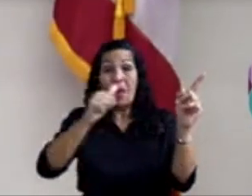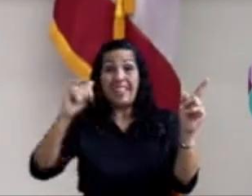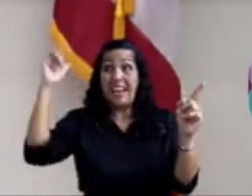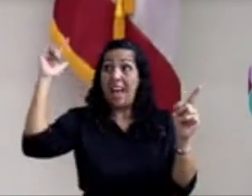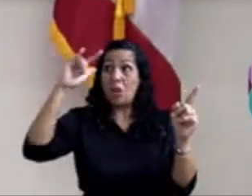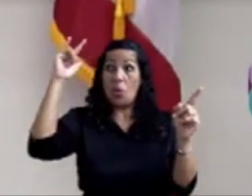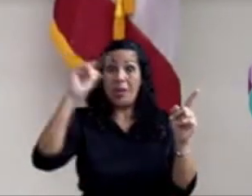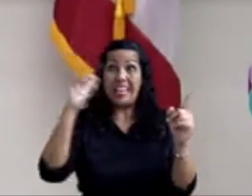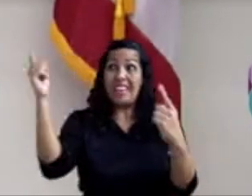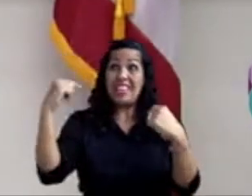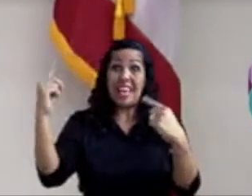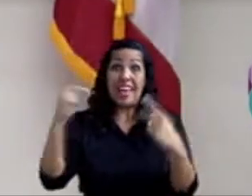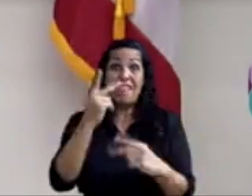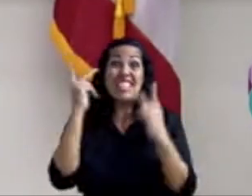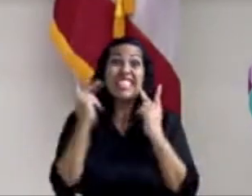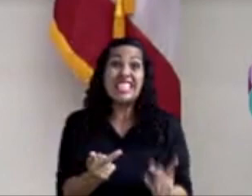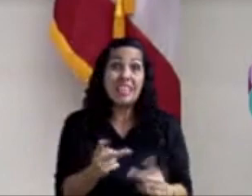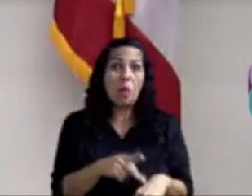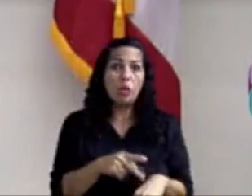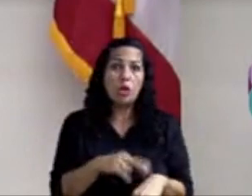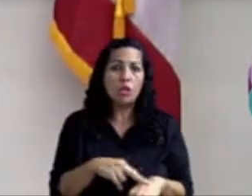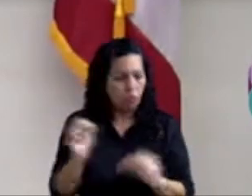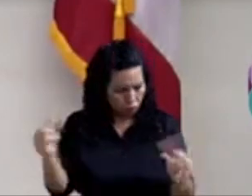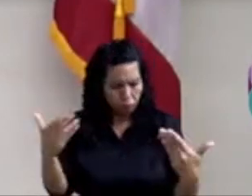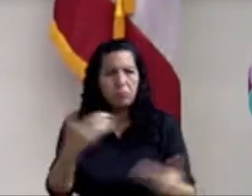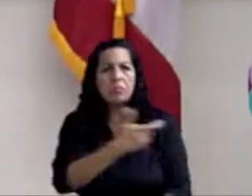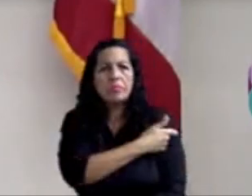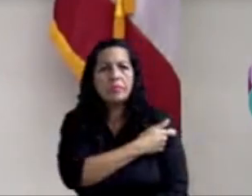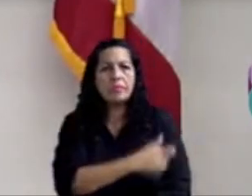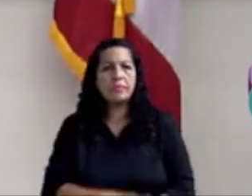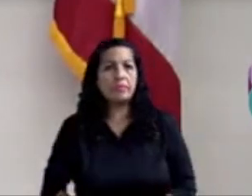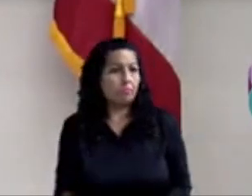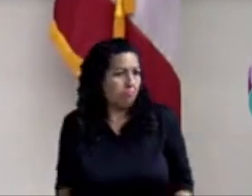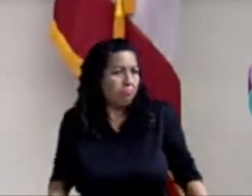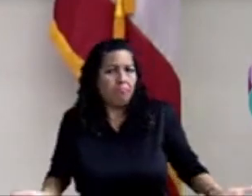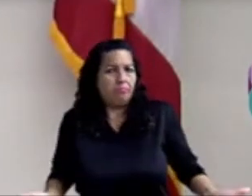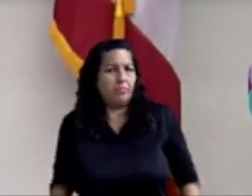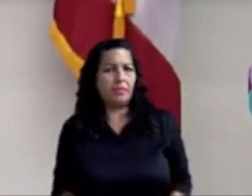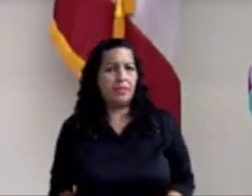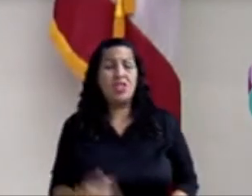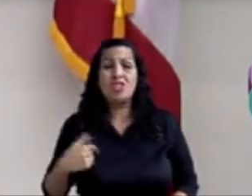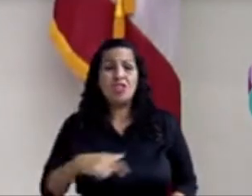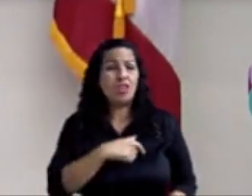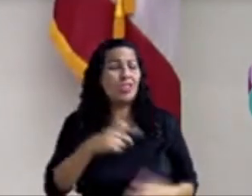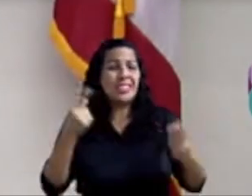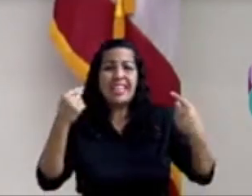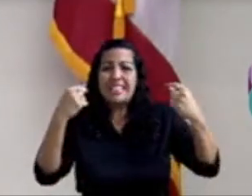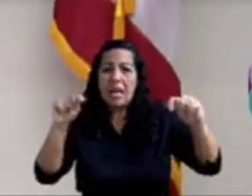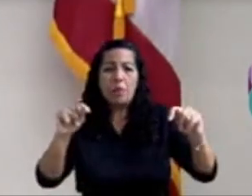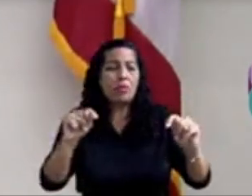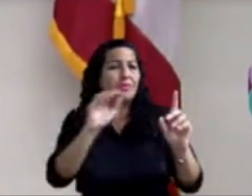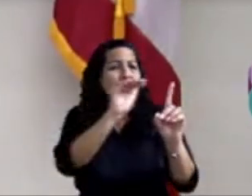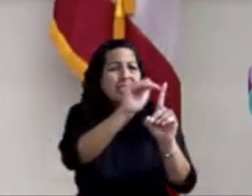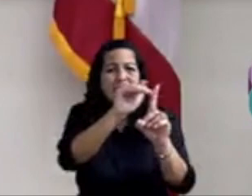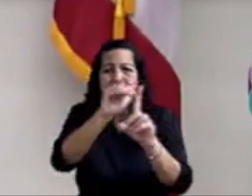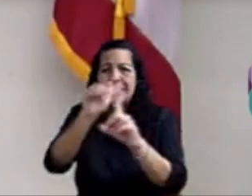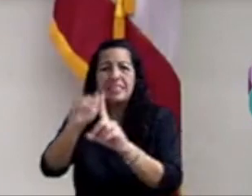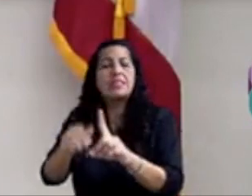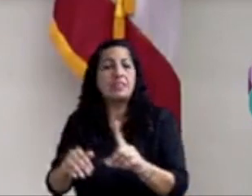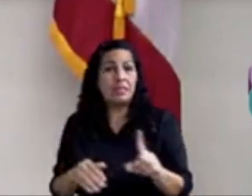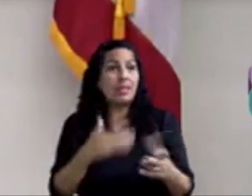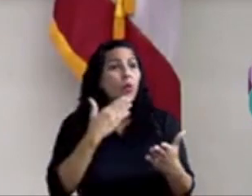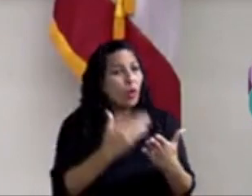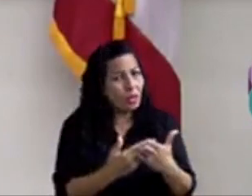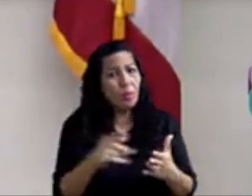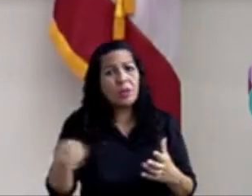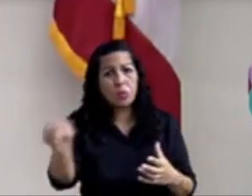llegara de visita a Puerto Rico, se le ponía la vacuna en Puerto Rico. O nosotros estamos tocando todas las bases. Y qué bueno que haces esa pregunta para que a través de